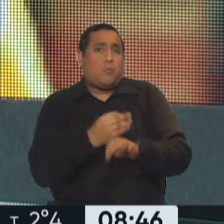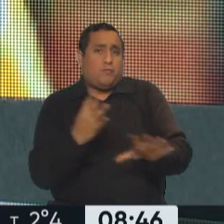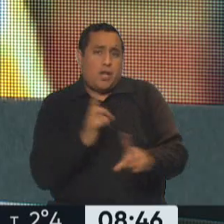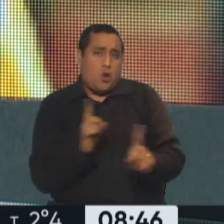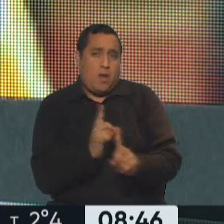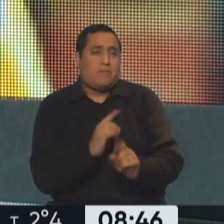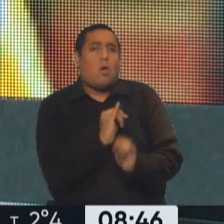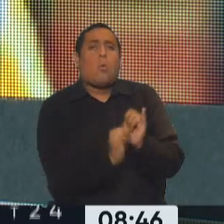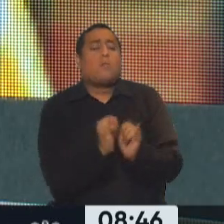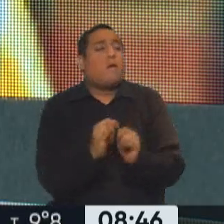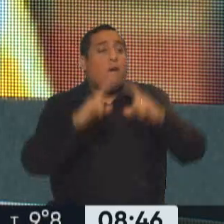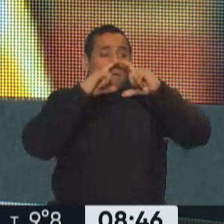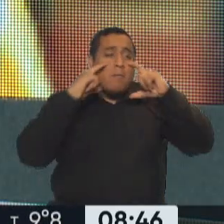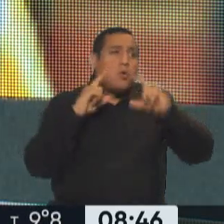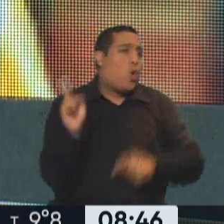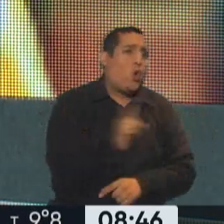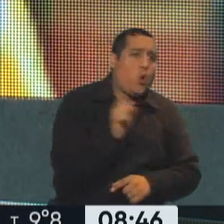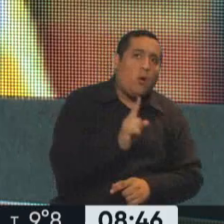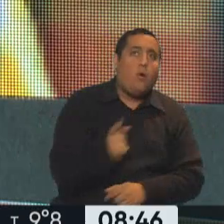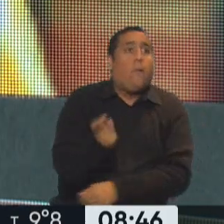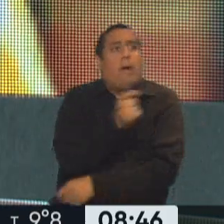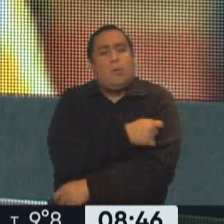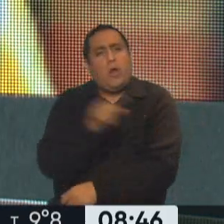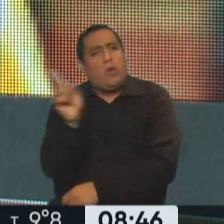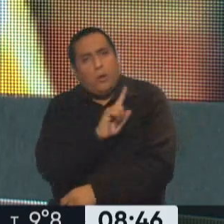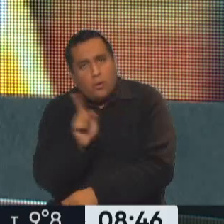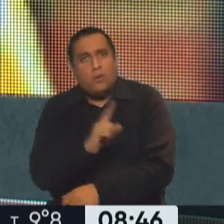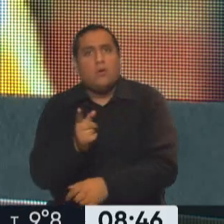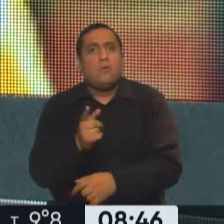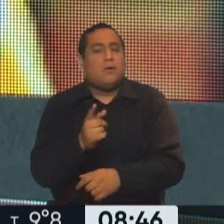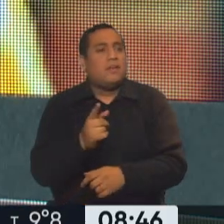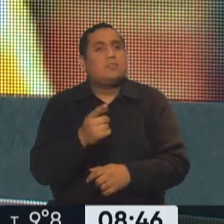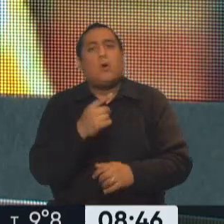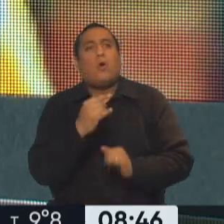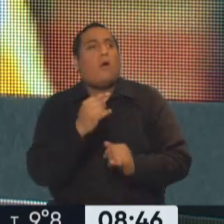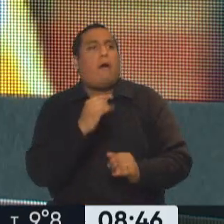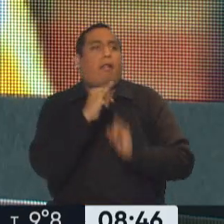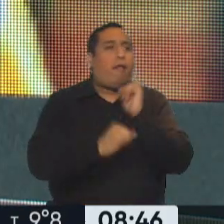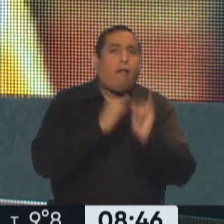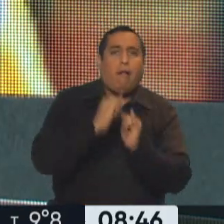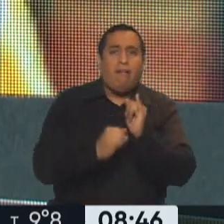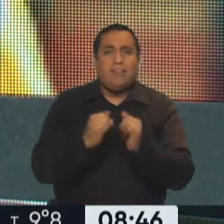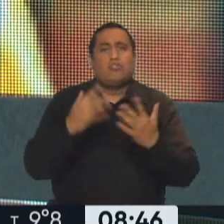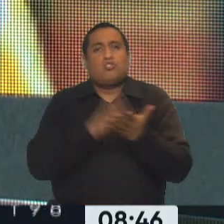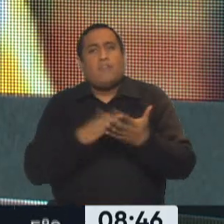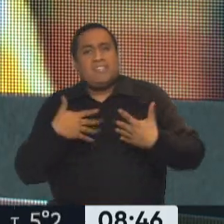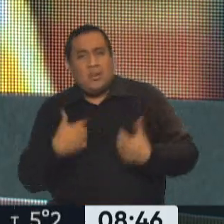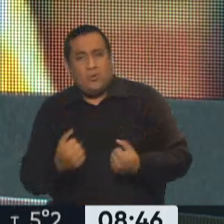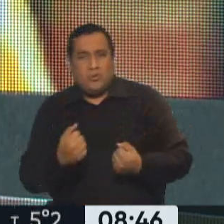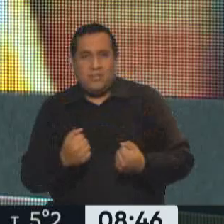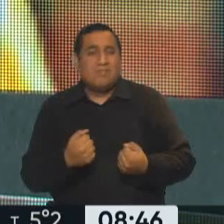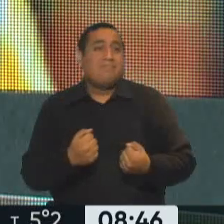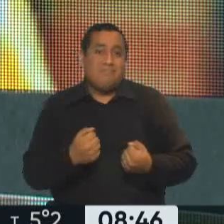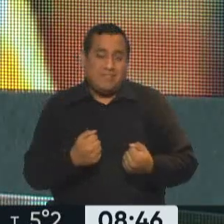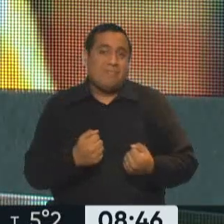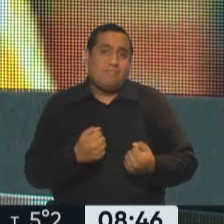planteaban no usar el barbijo, planteaban no vacunarse, planteaban, digamos, una política sanitaria muy ajena a lo que podría ser la necesidad de preservar la